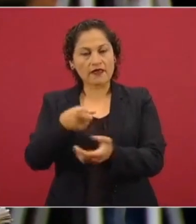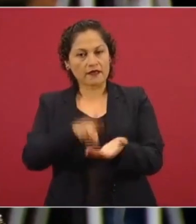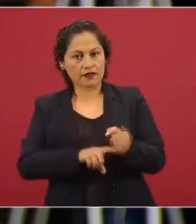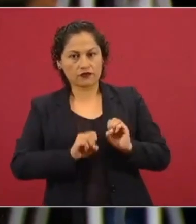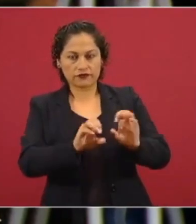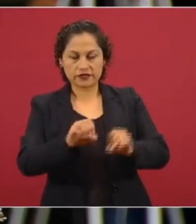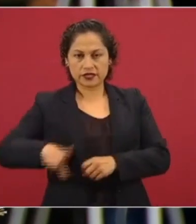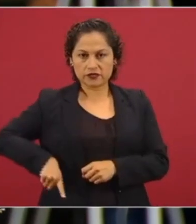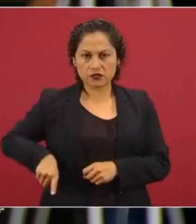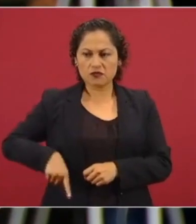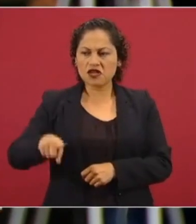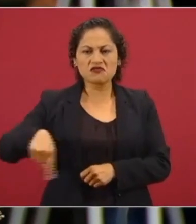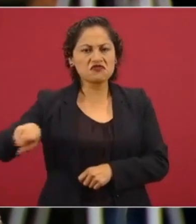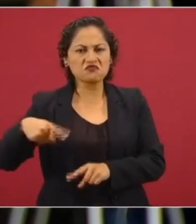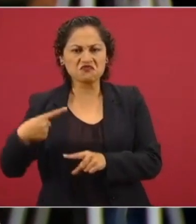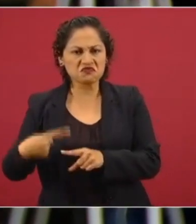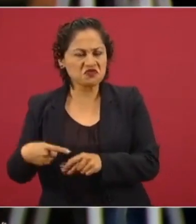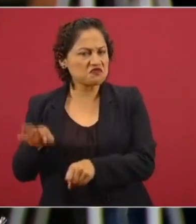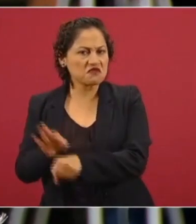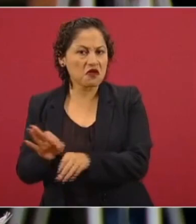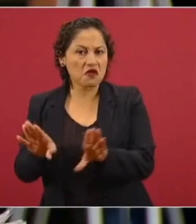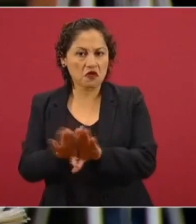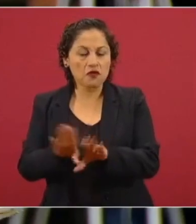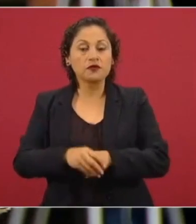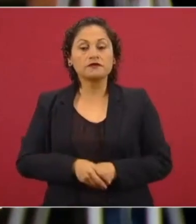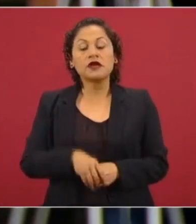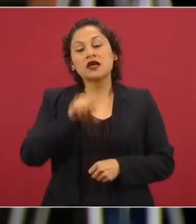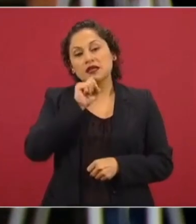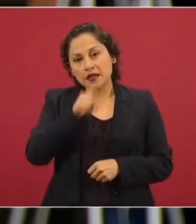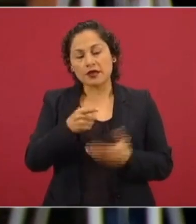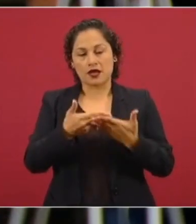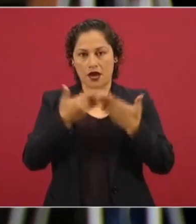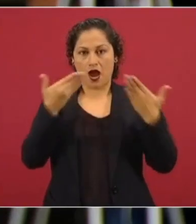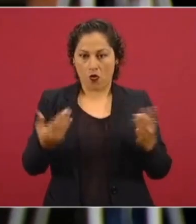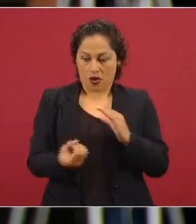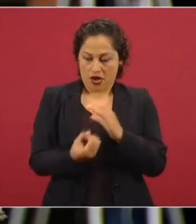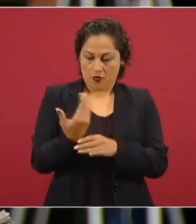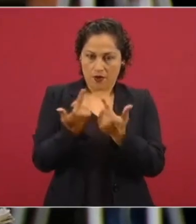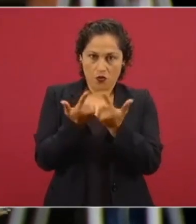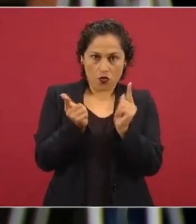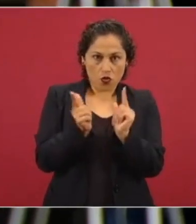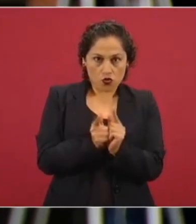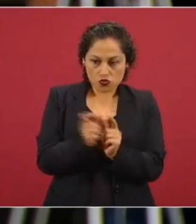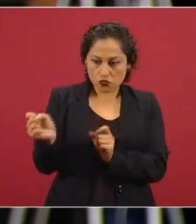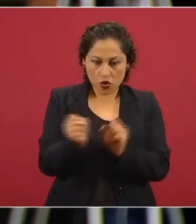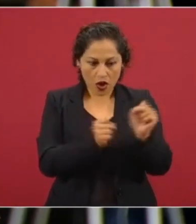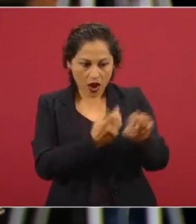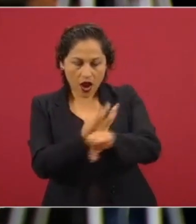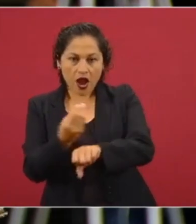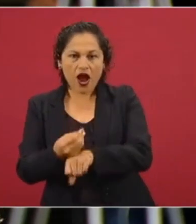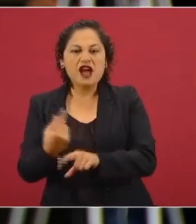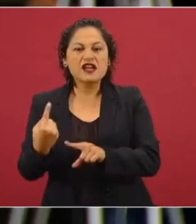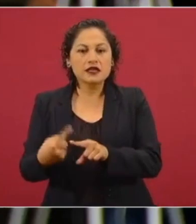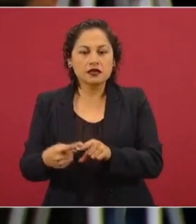¿Y de cuántos elementos va a ser este nuevo grupo? ¿Y por qué se eligió a